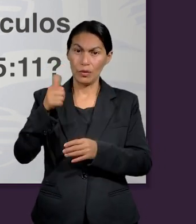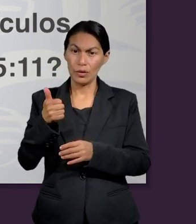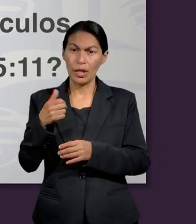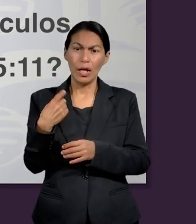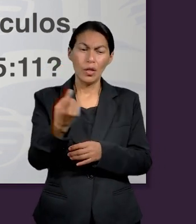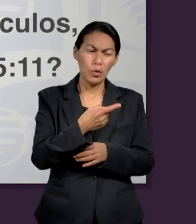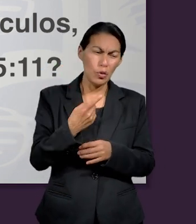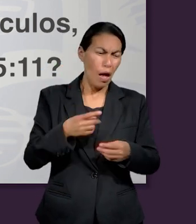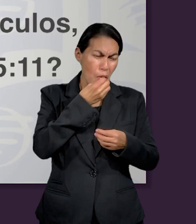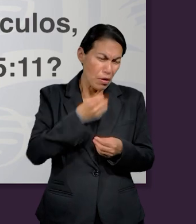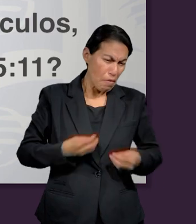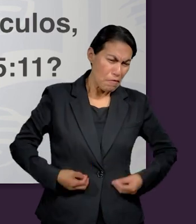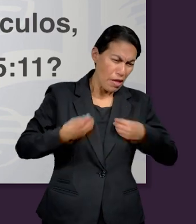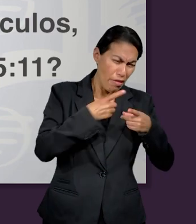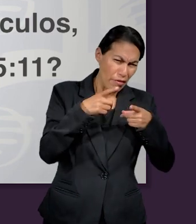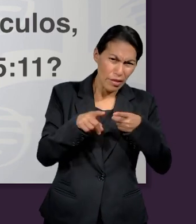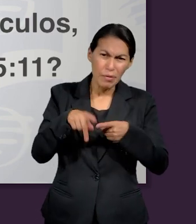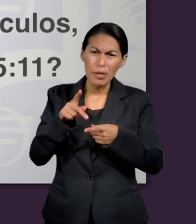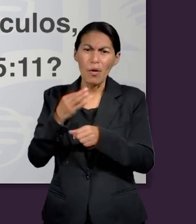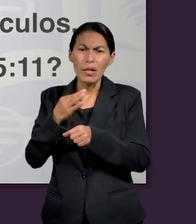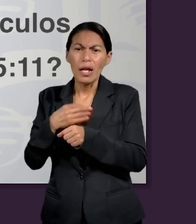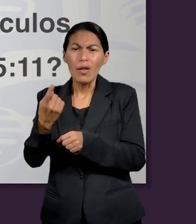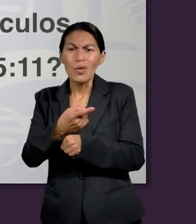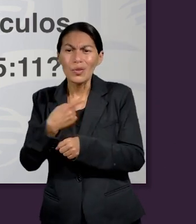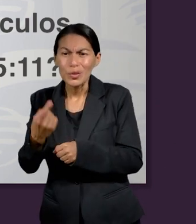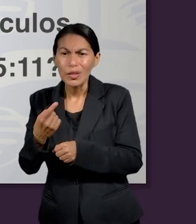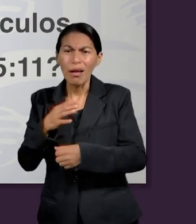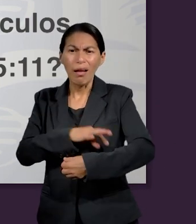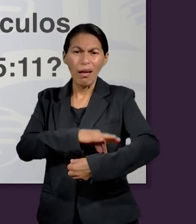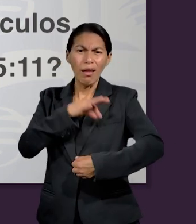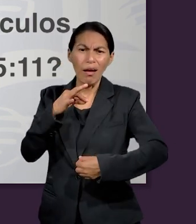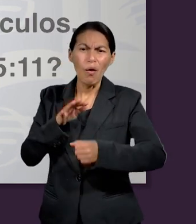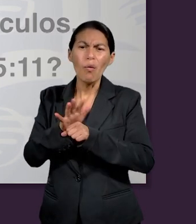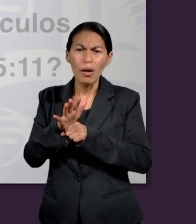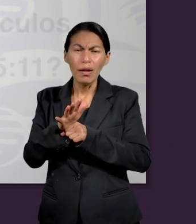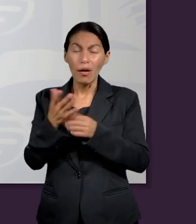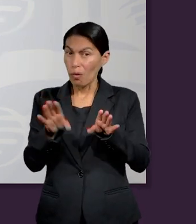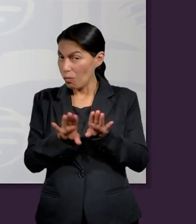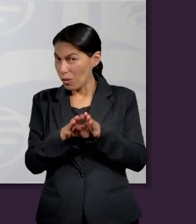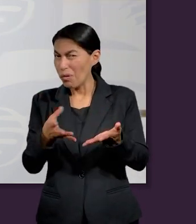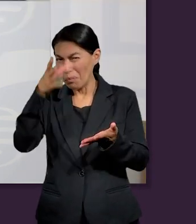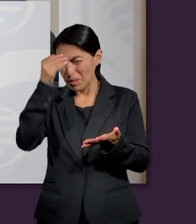de Levítico 23, 22, y de Euteronomio 15, 11, que ya hemos leído?